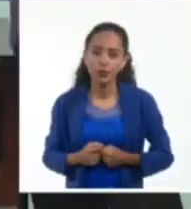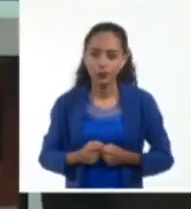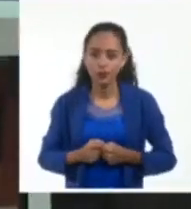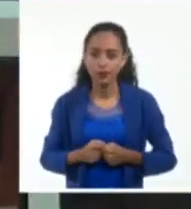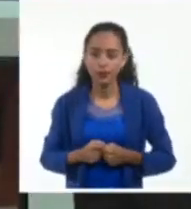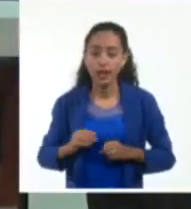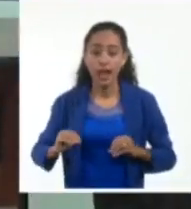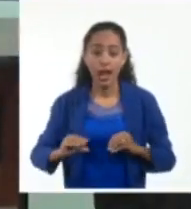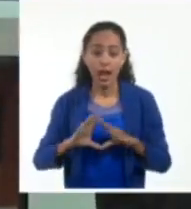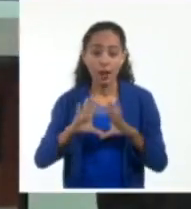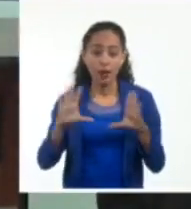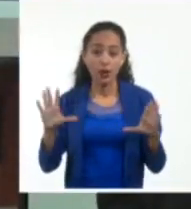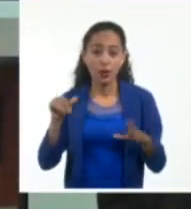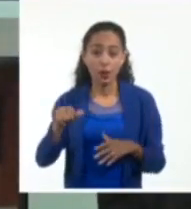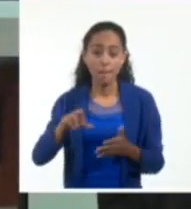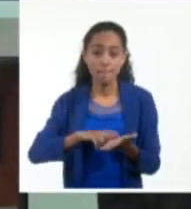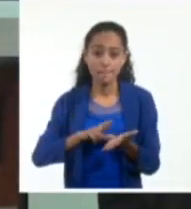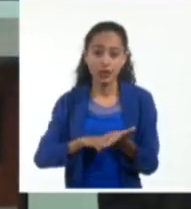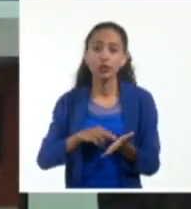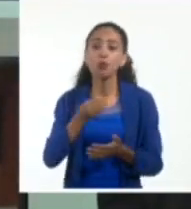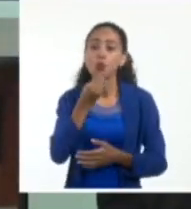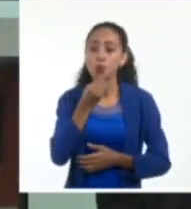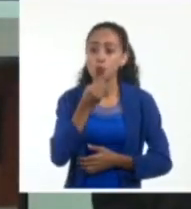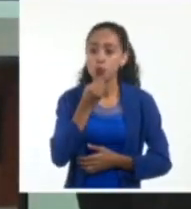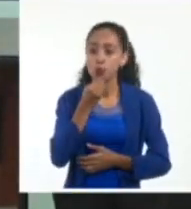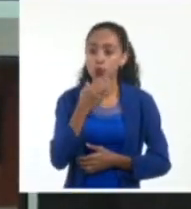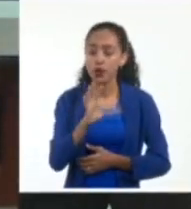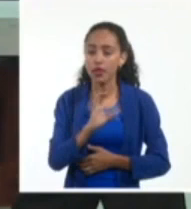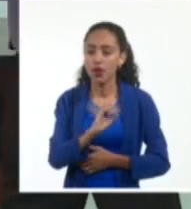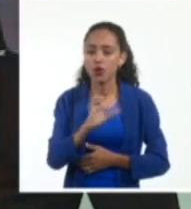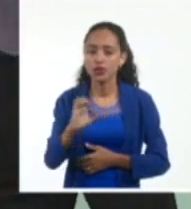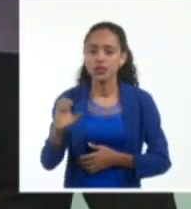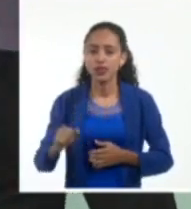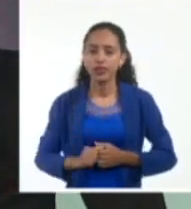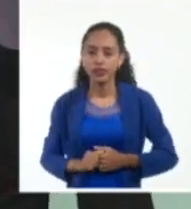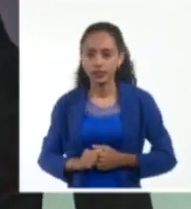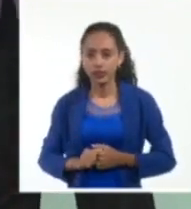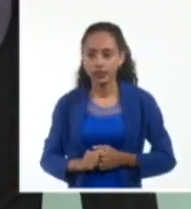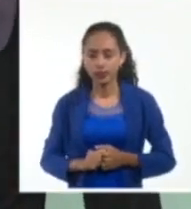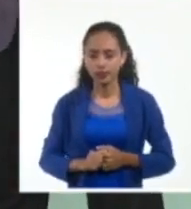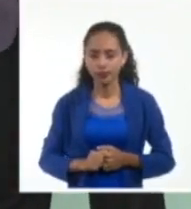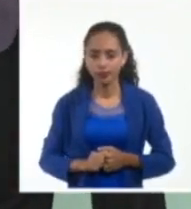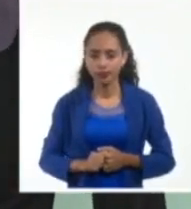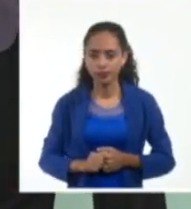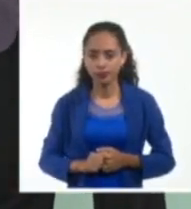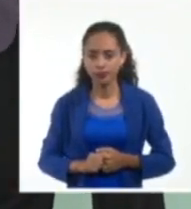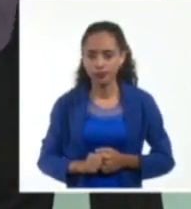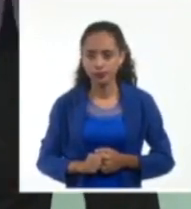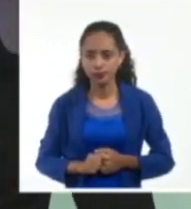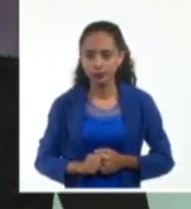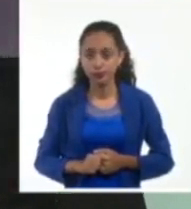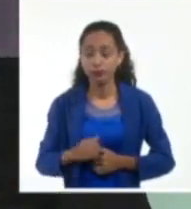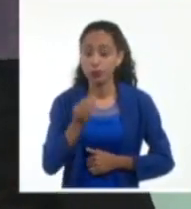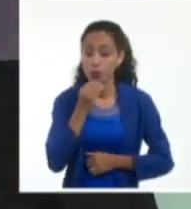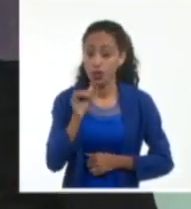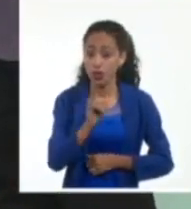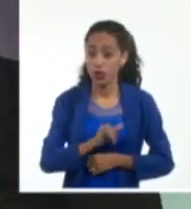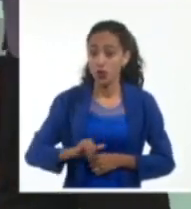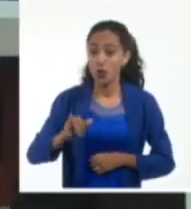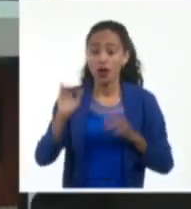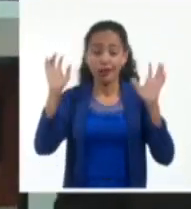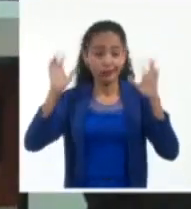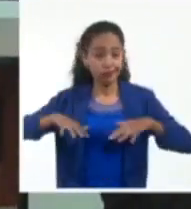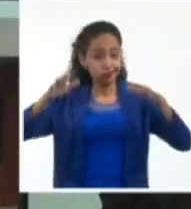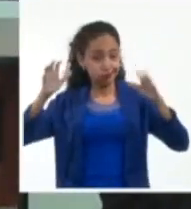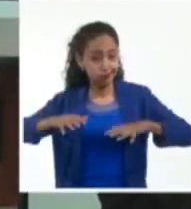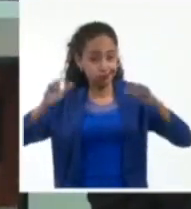en la madrugada de este martes pudiera estar llegando al occidente. Como consecuencia, los modelos de salida de lluvia,